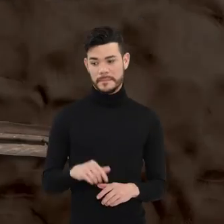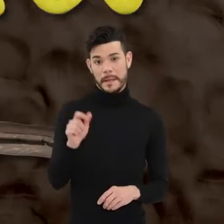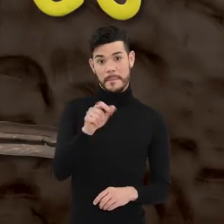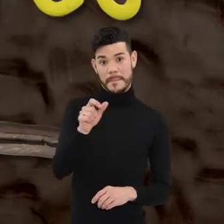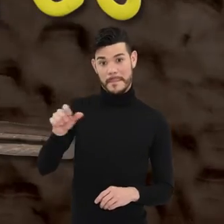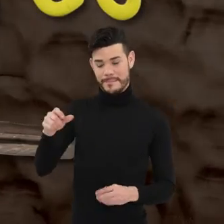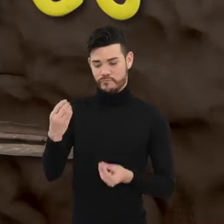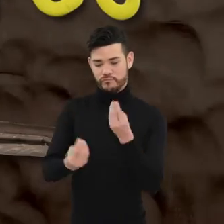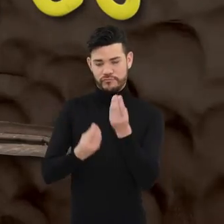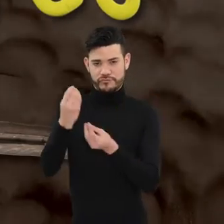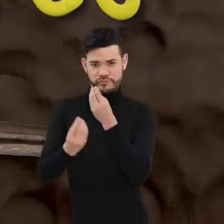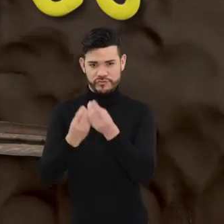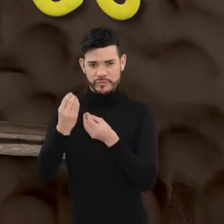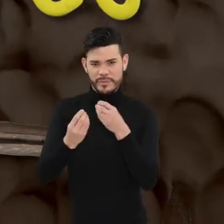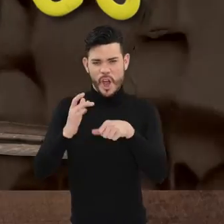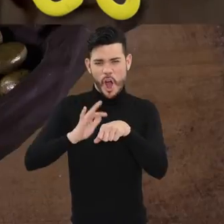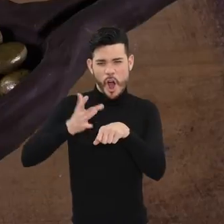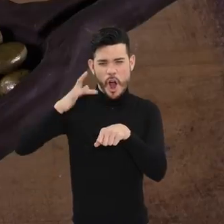Los orfebres